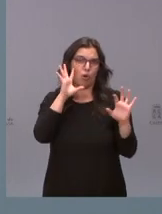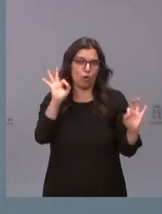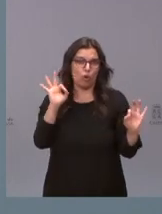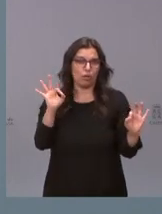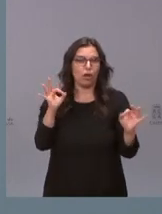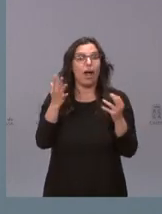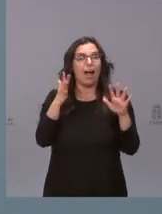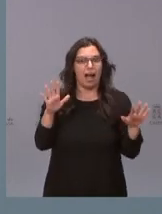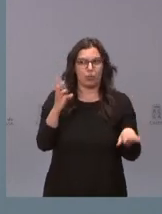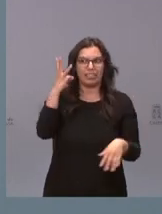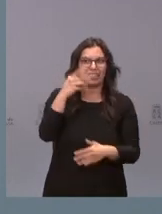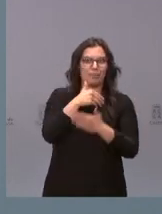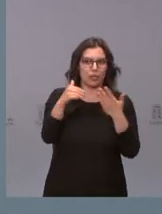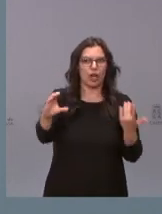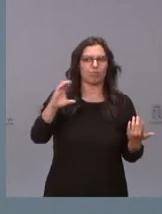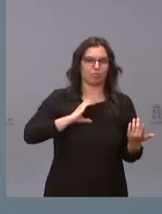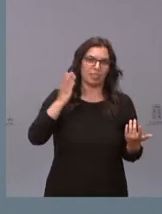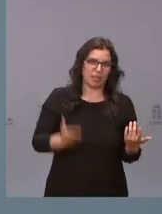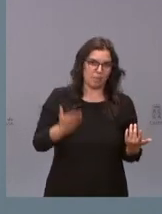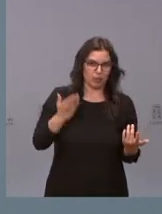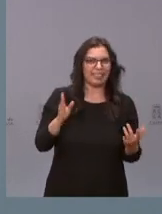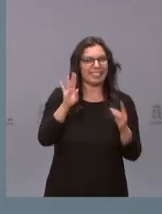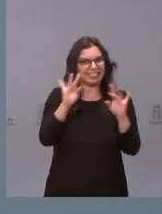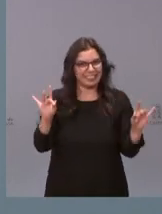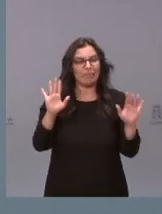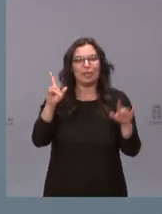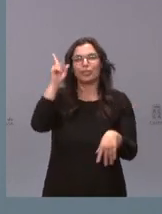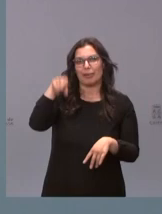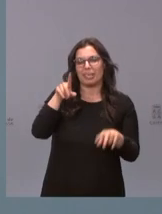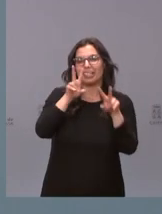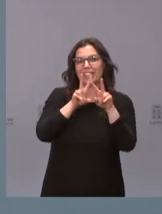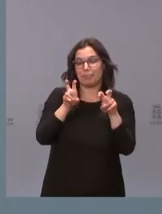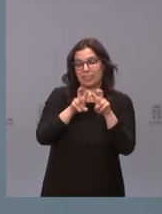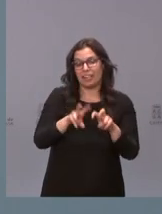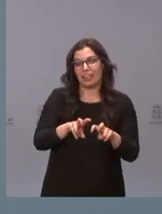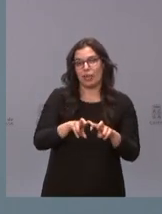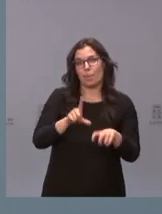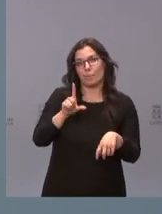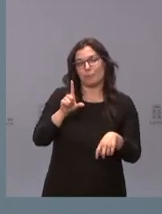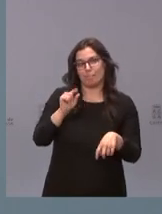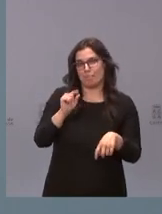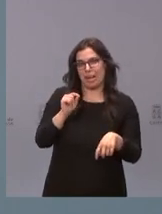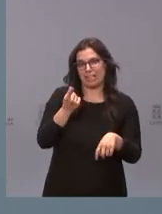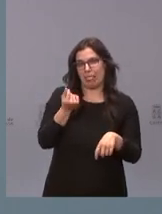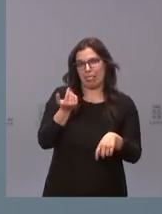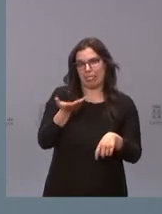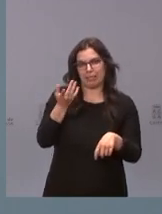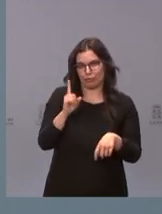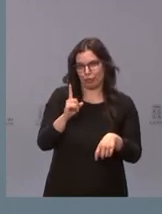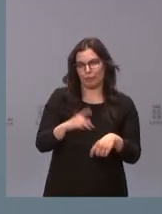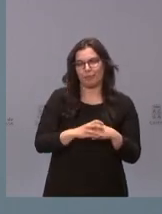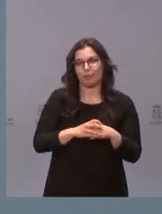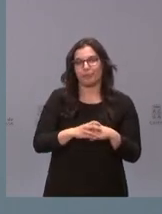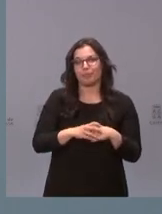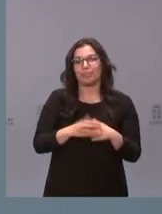aunque tres millones es una cantidad importante, también es cierto que la investigación no es barata. Ya tenemos nuestro